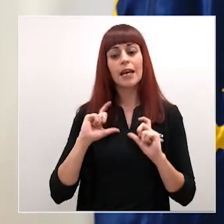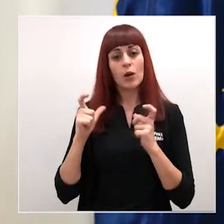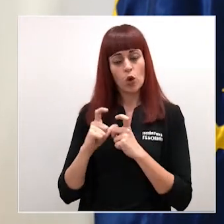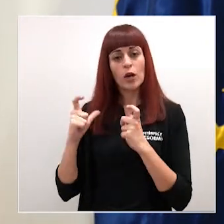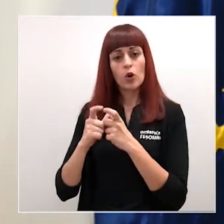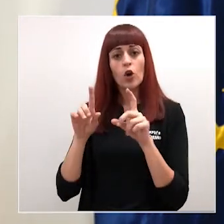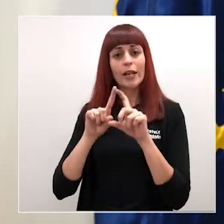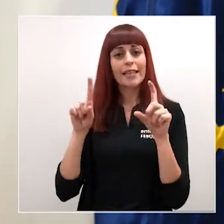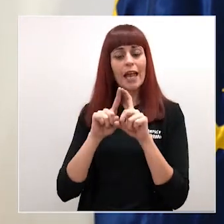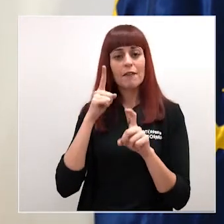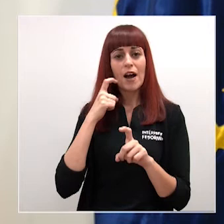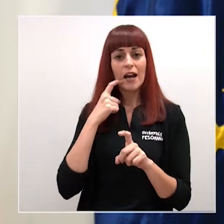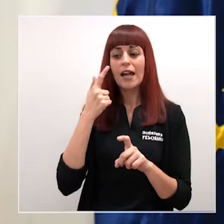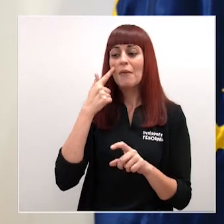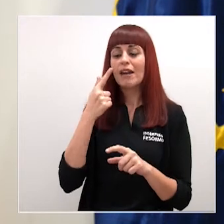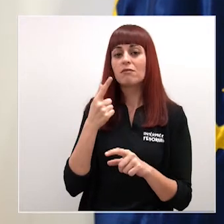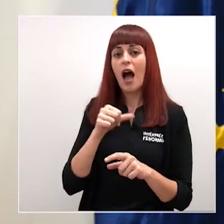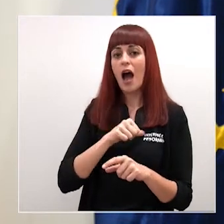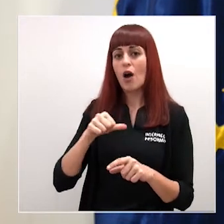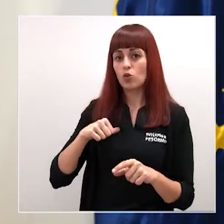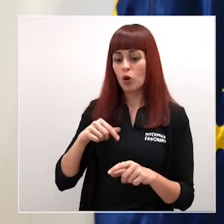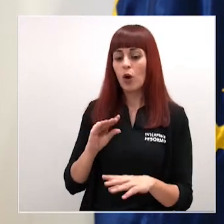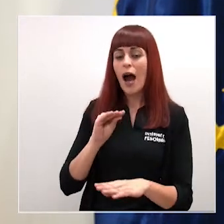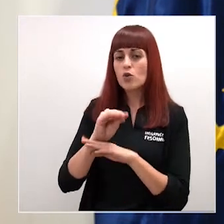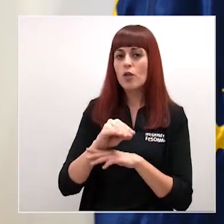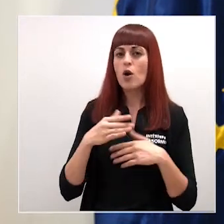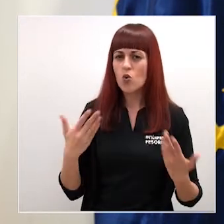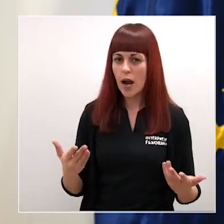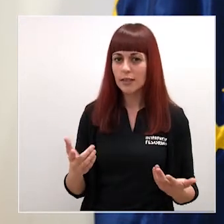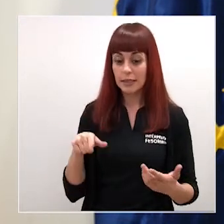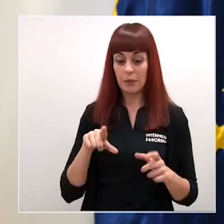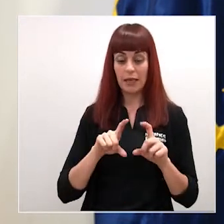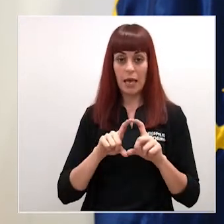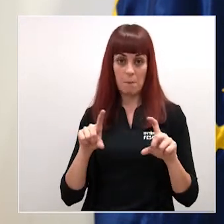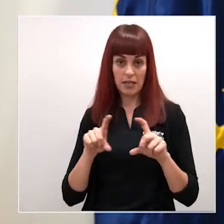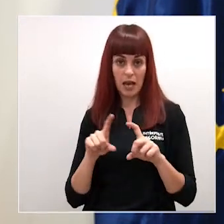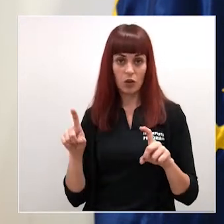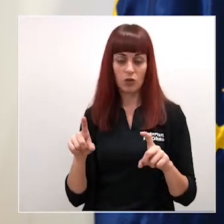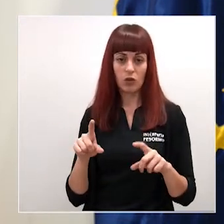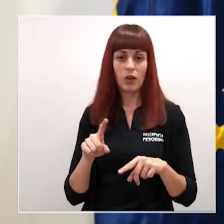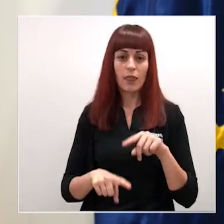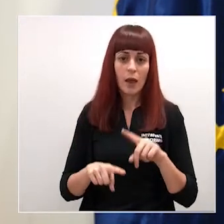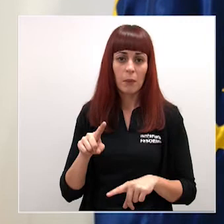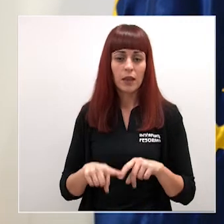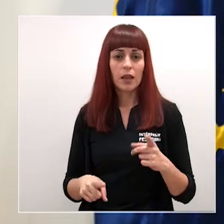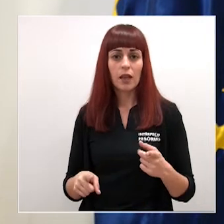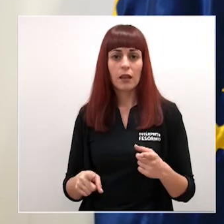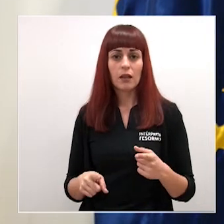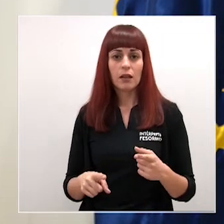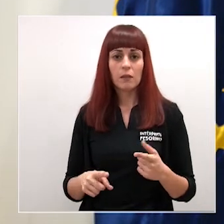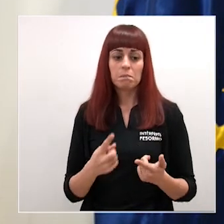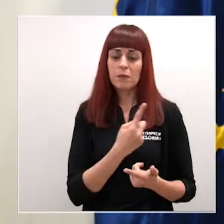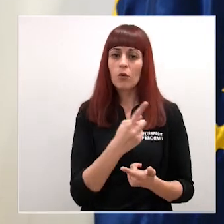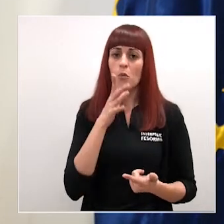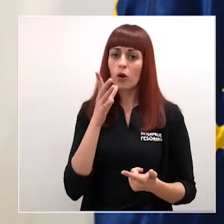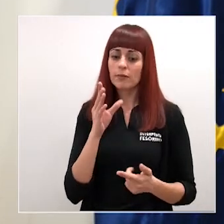región para conocer ayudas que ofrecen autónomo así como expresarles el interés y la sensibilidad que requiere tratar las